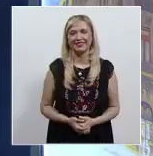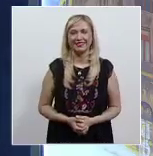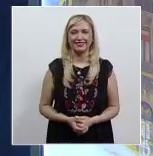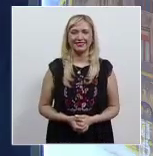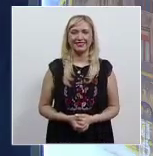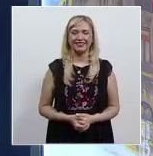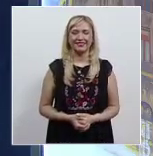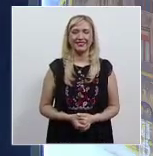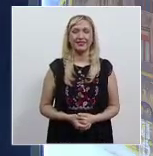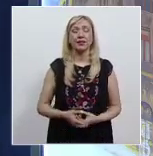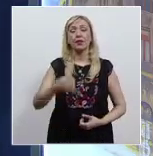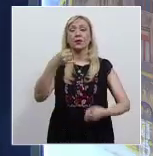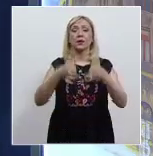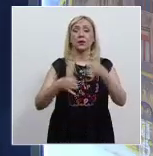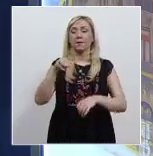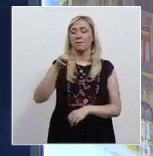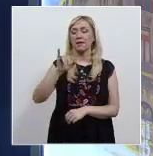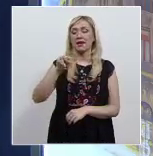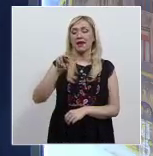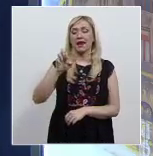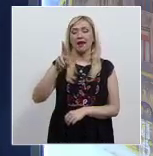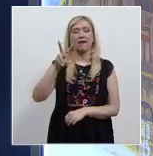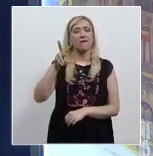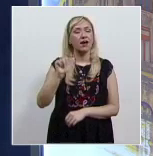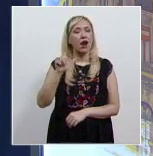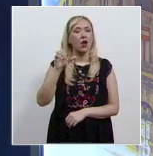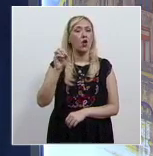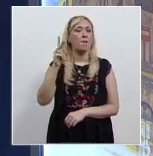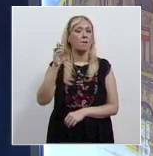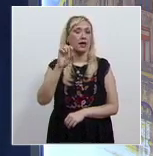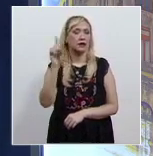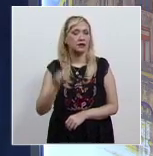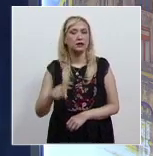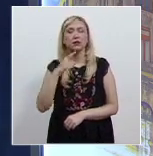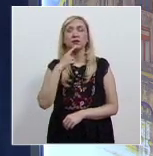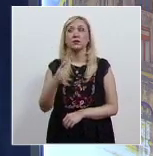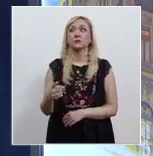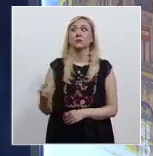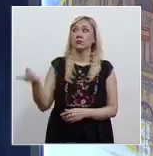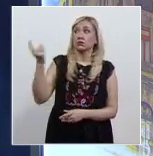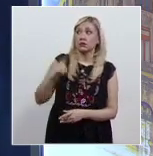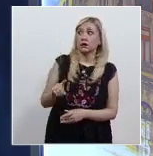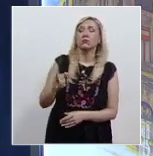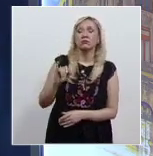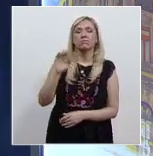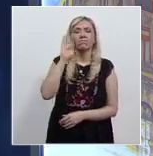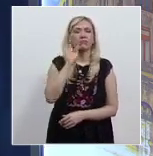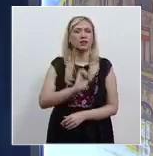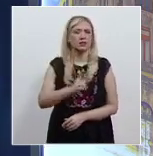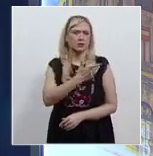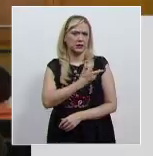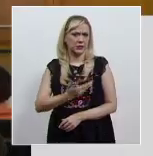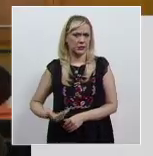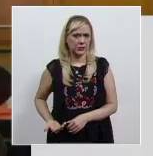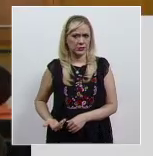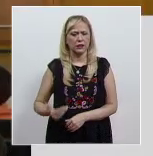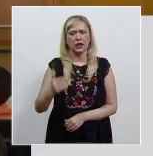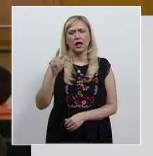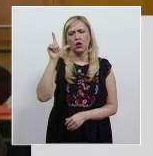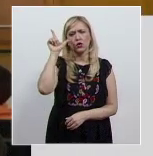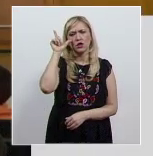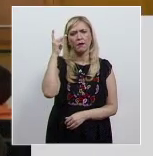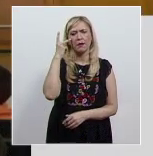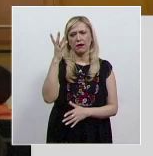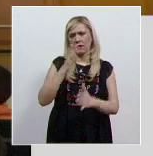La jueza Minerva López Constantino aseguró que por indicaciones de la ministra presidenta, Norma Lucía Piña Hernández,